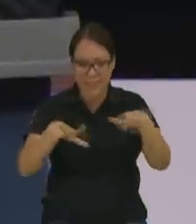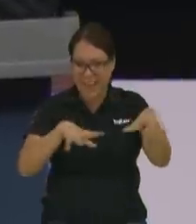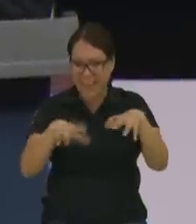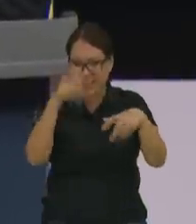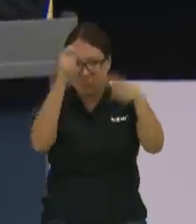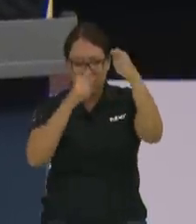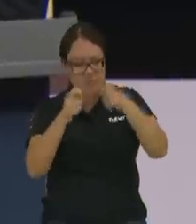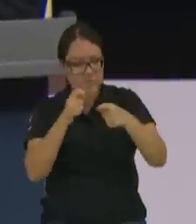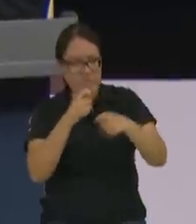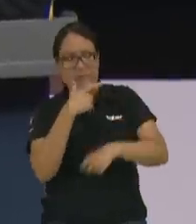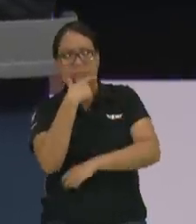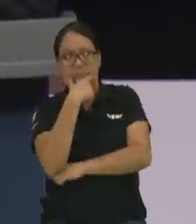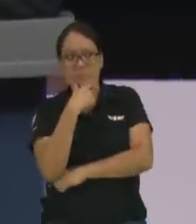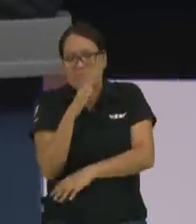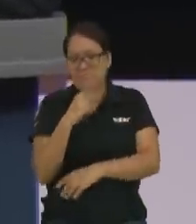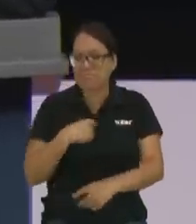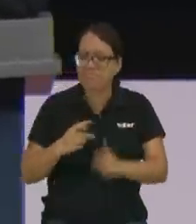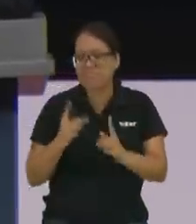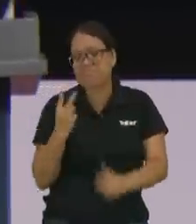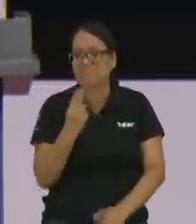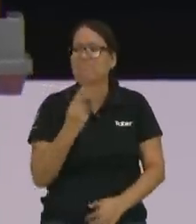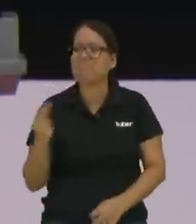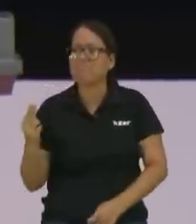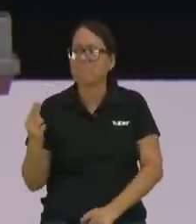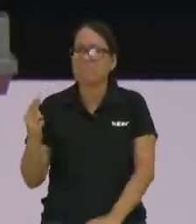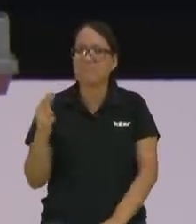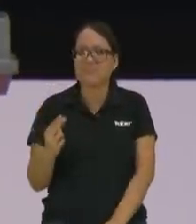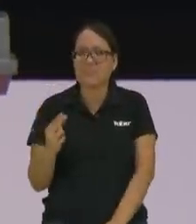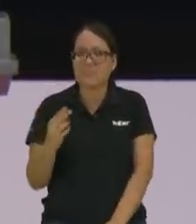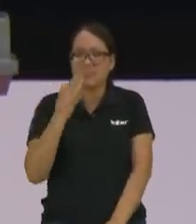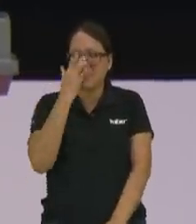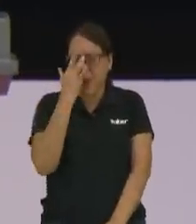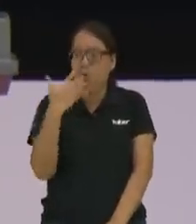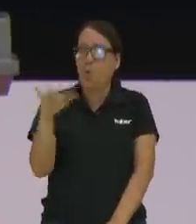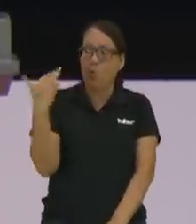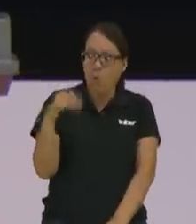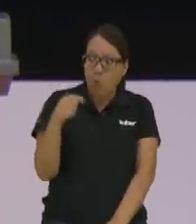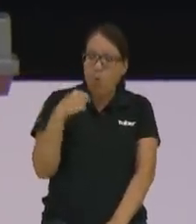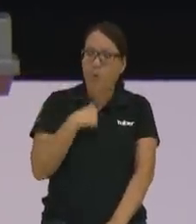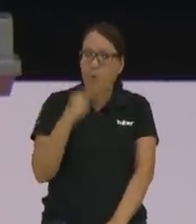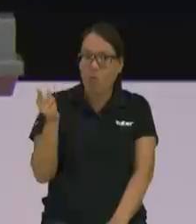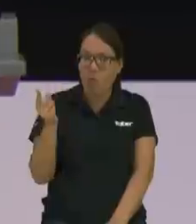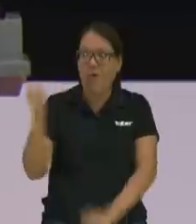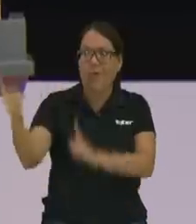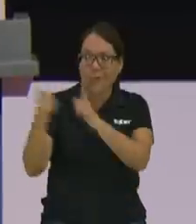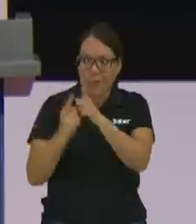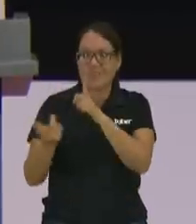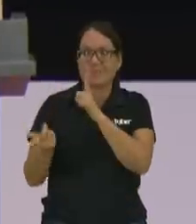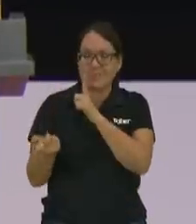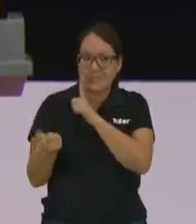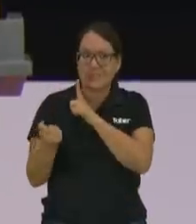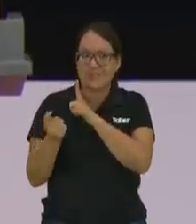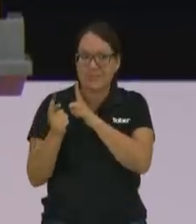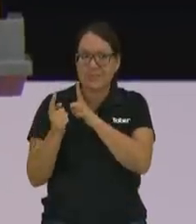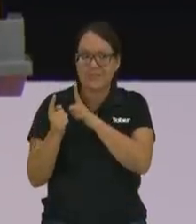y nos vamos hermano hey otro nivel otro nivel